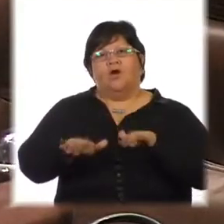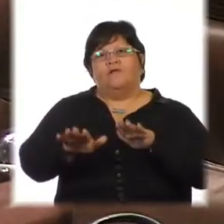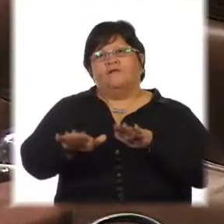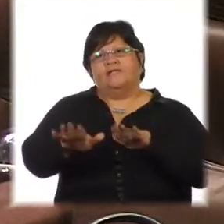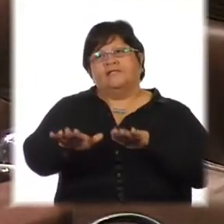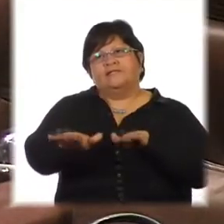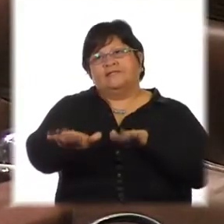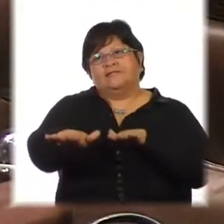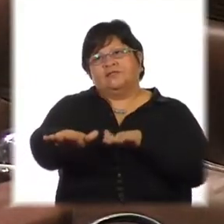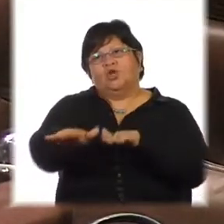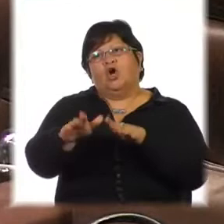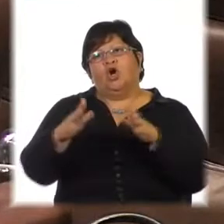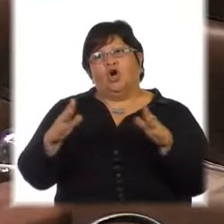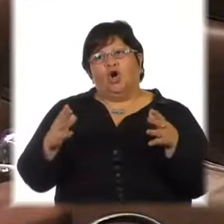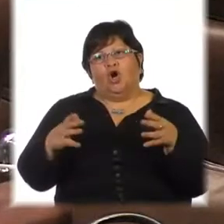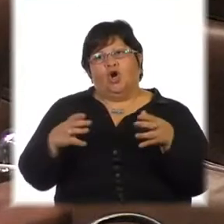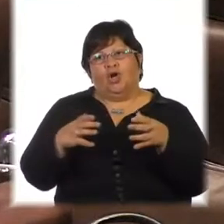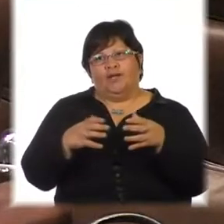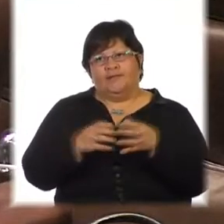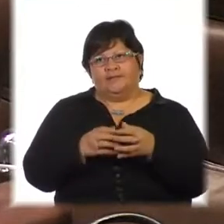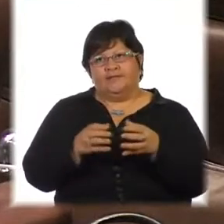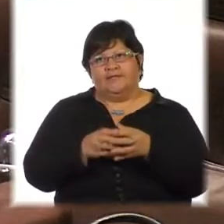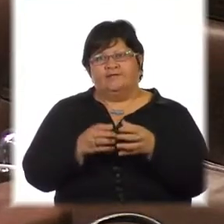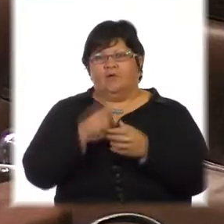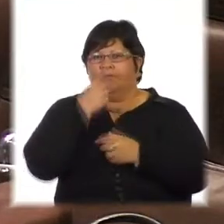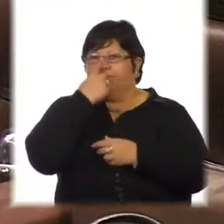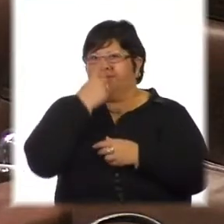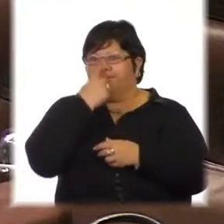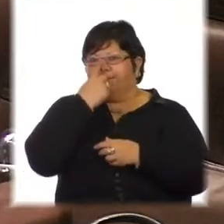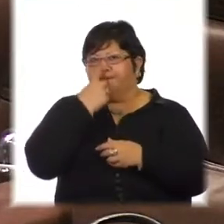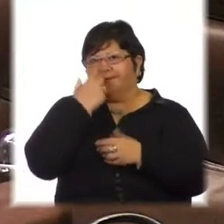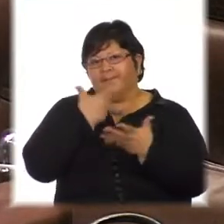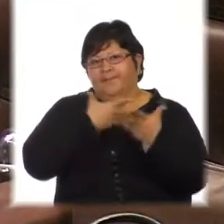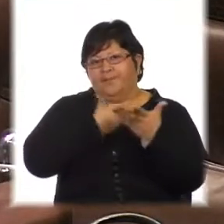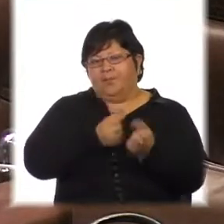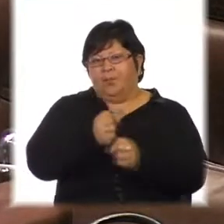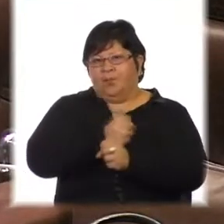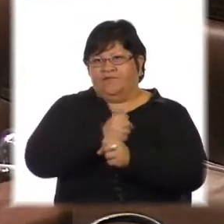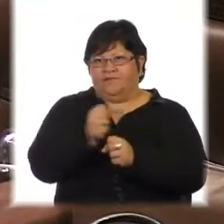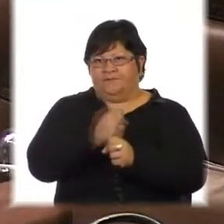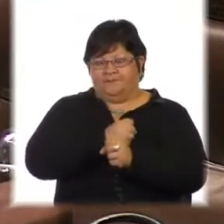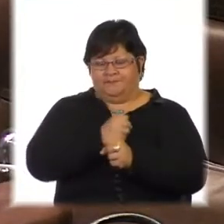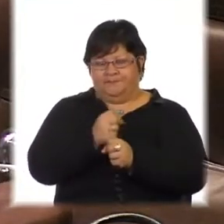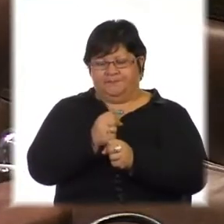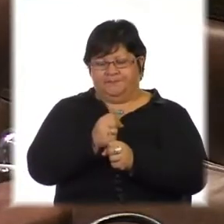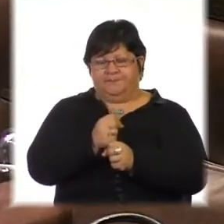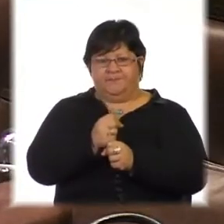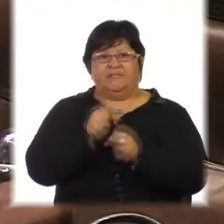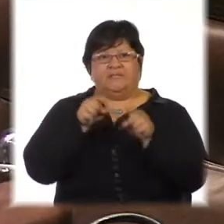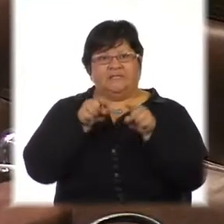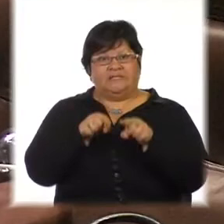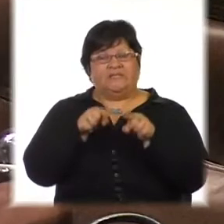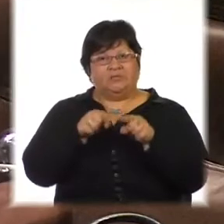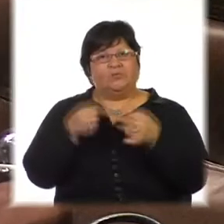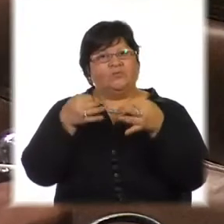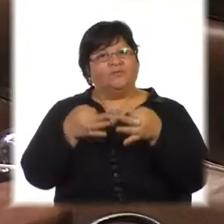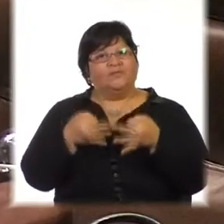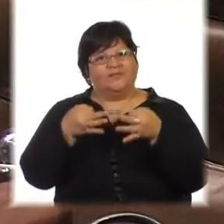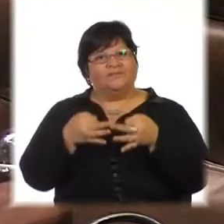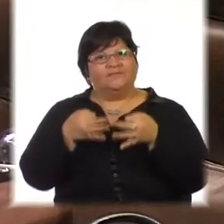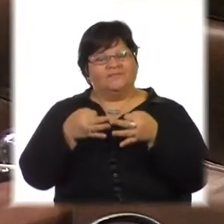interesados en esta aprobación. Y eso le hace bien a la democracia,